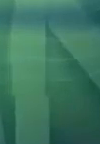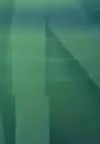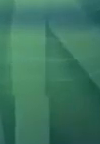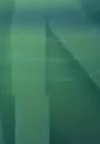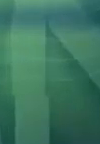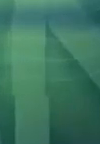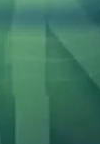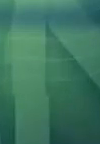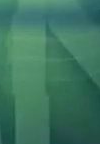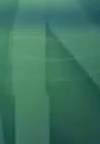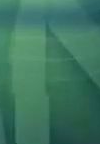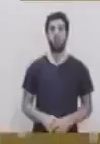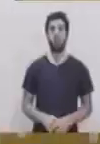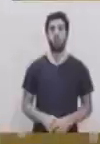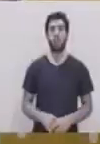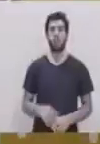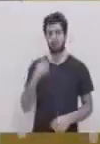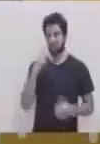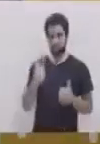Matemáticas